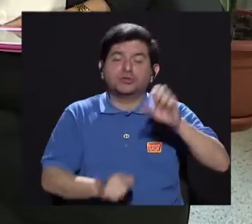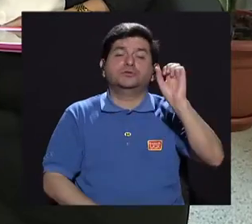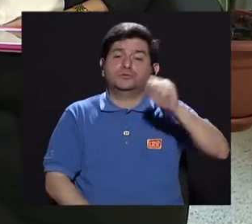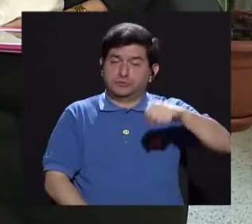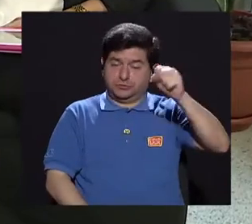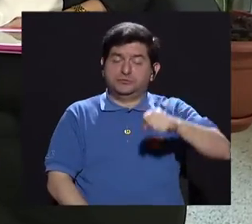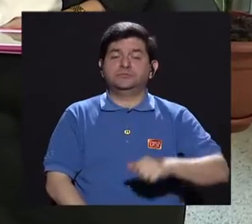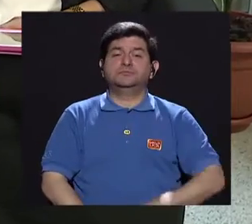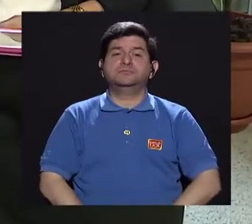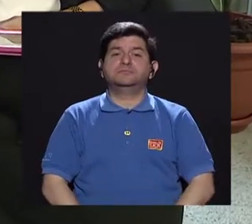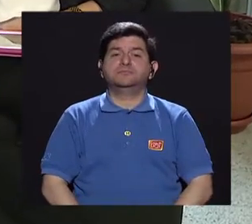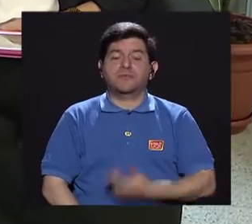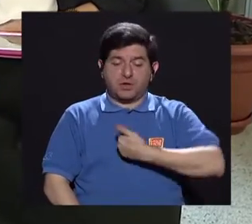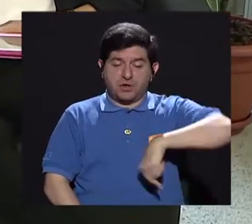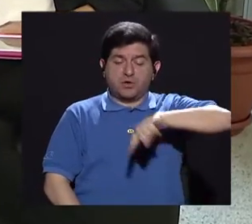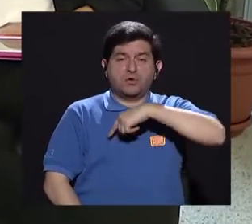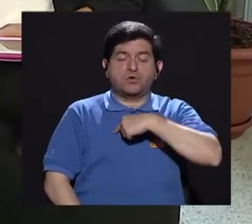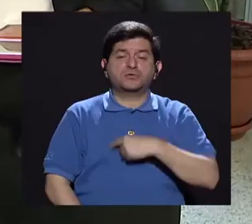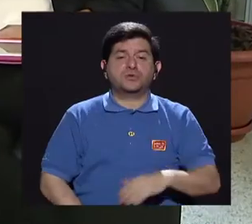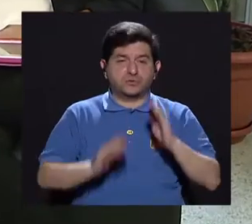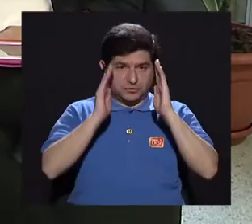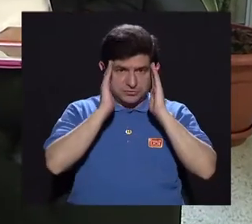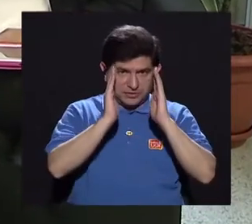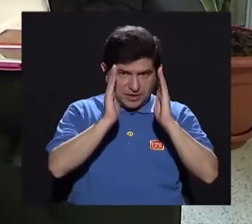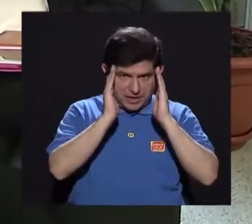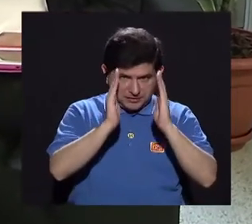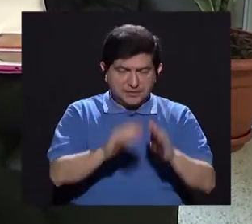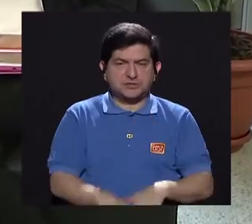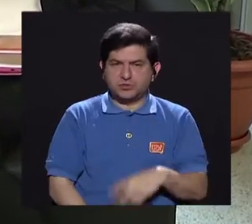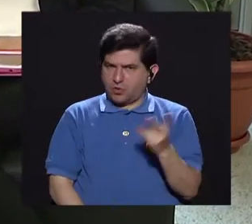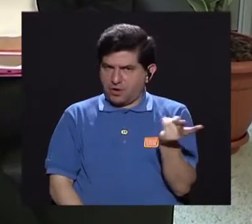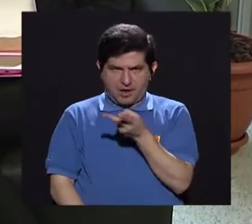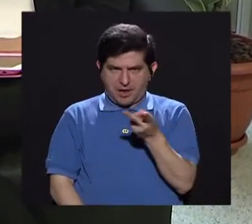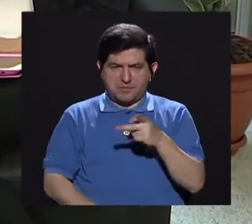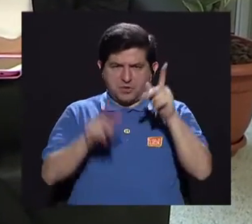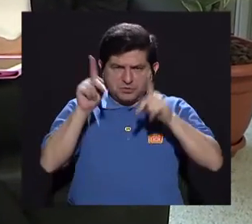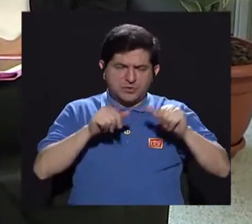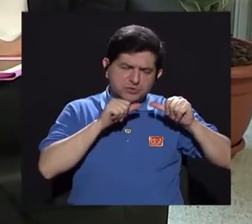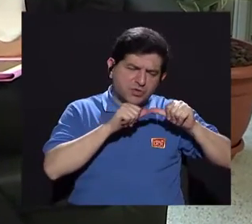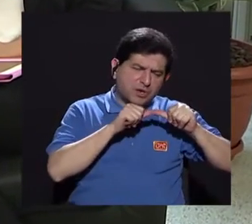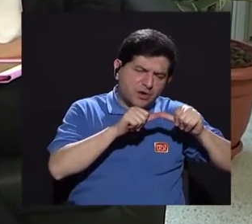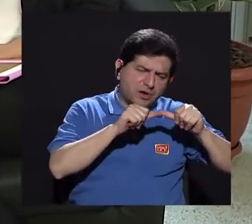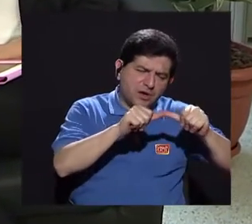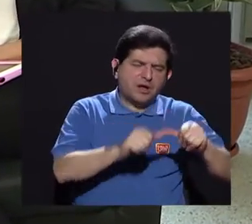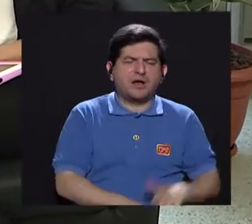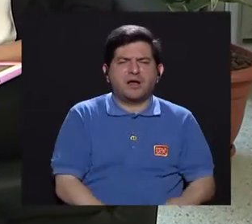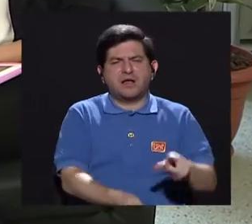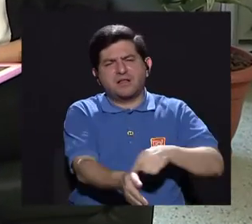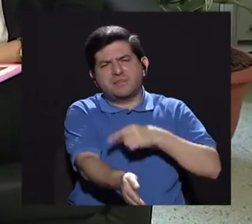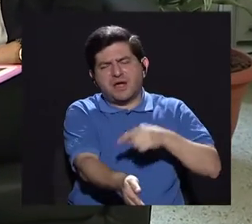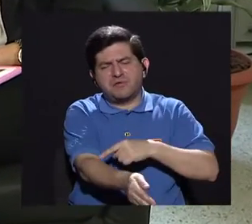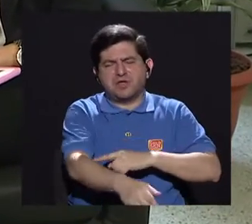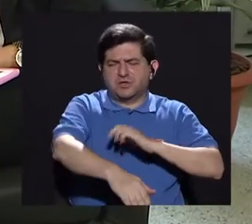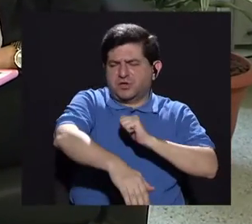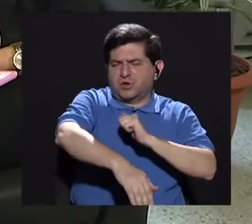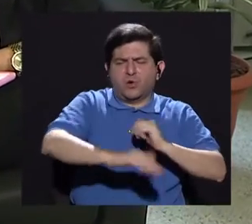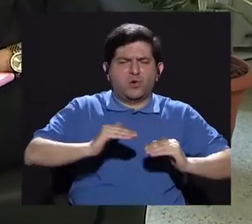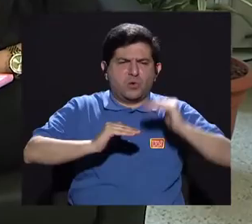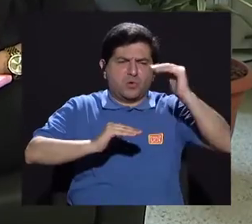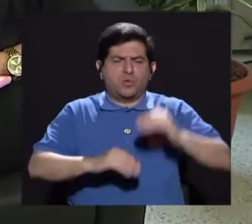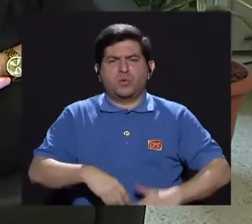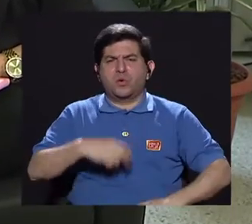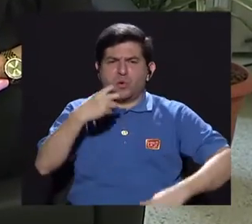para ellos? Sí, podemos tener la consulta, las dos. O un paciente crónico, diga diabético, hipertenso,